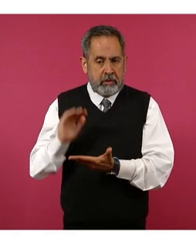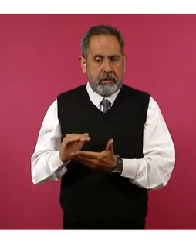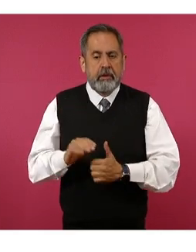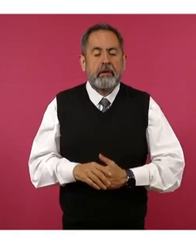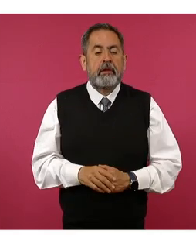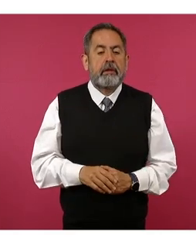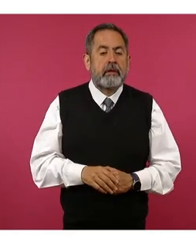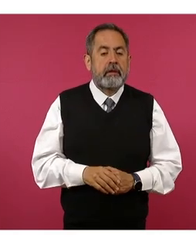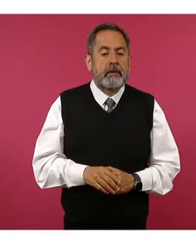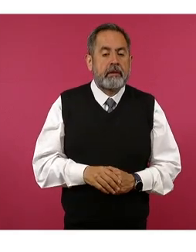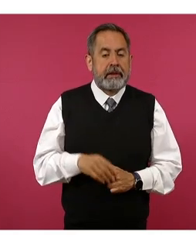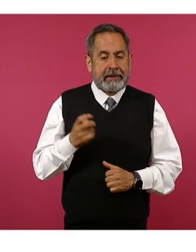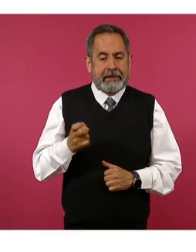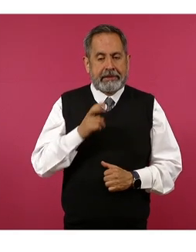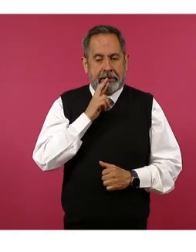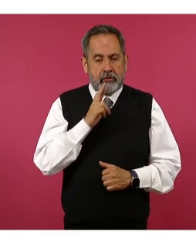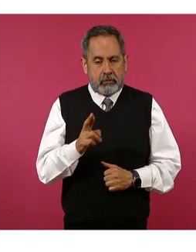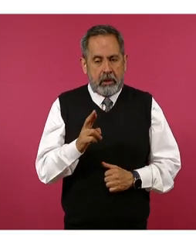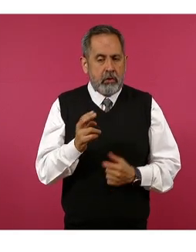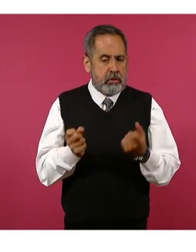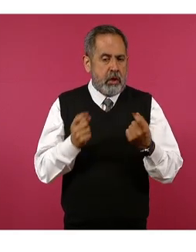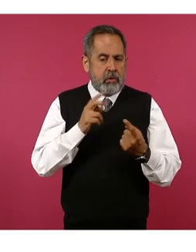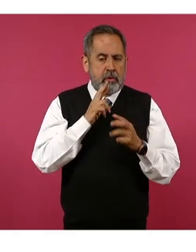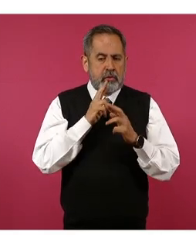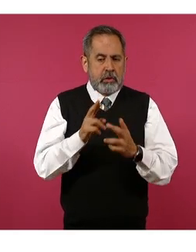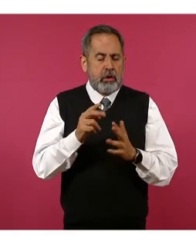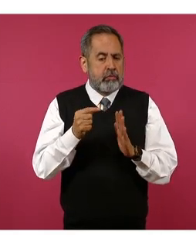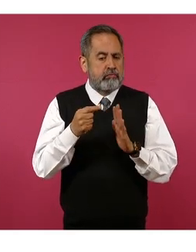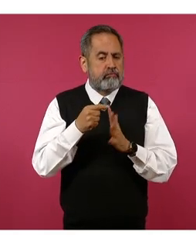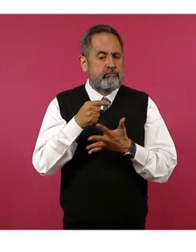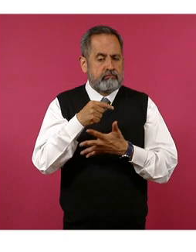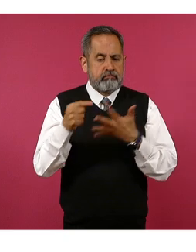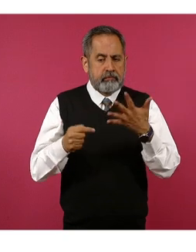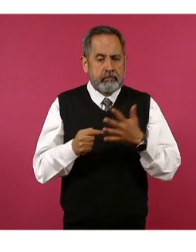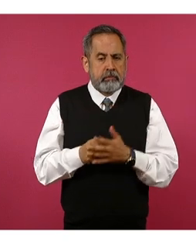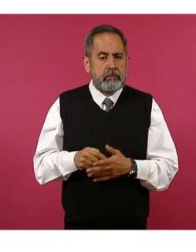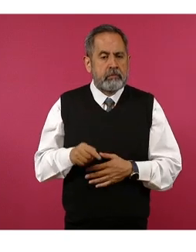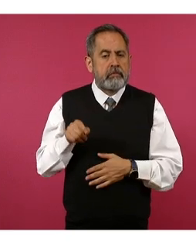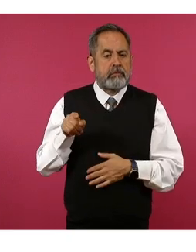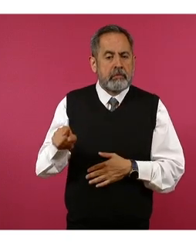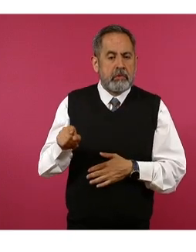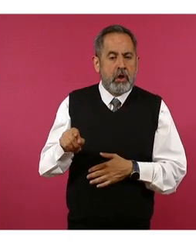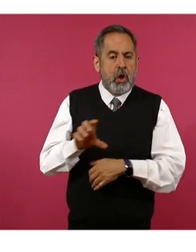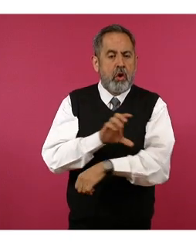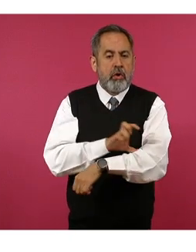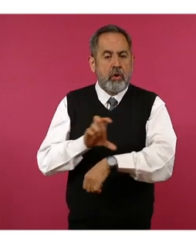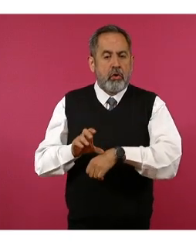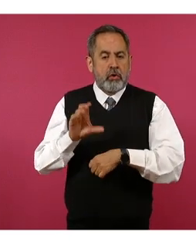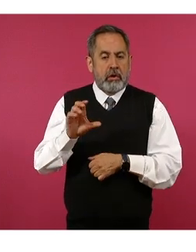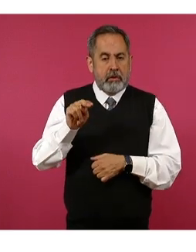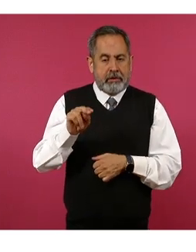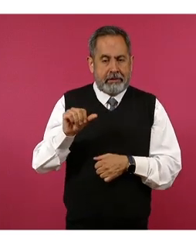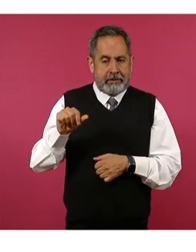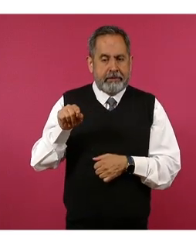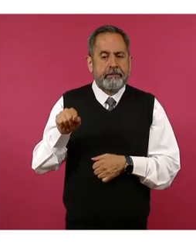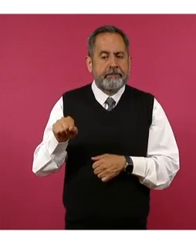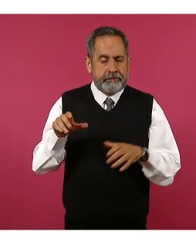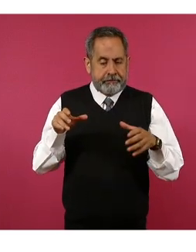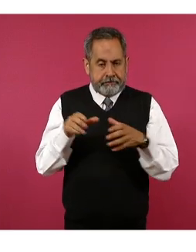Estos son algunos de los resultados de la Coordinación Nacional Antisecuestros y las unidades